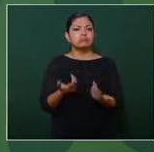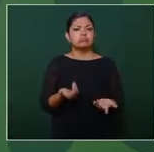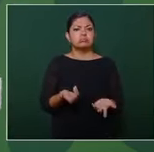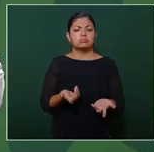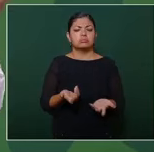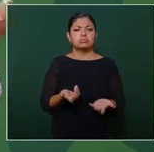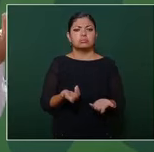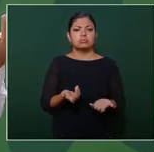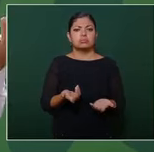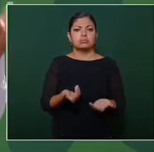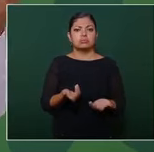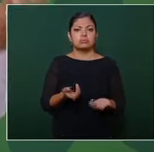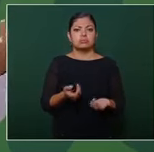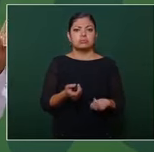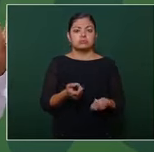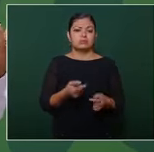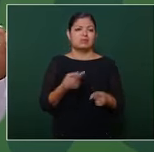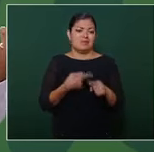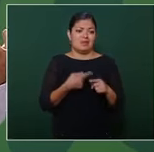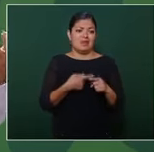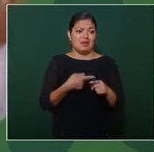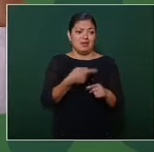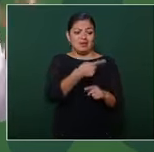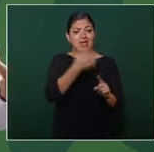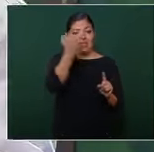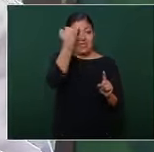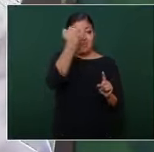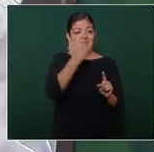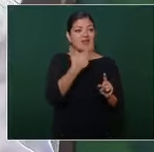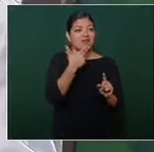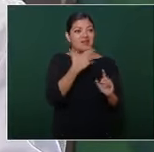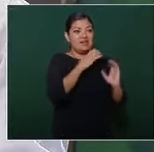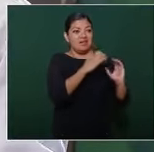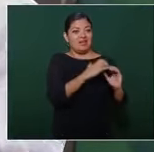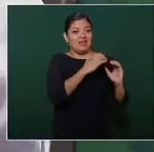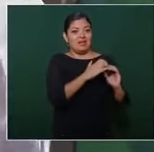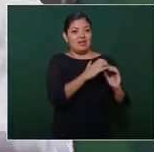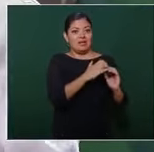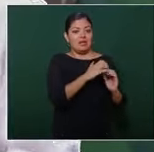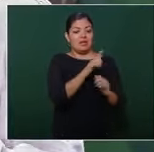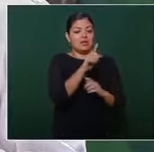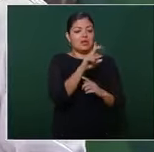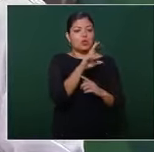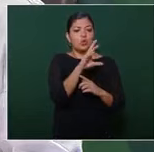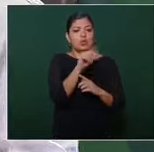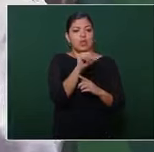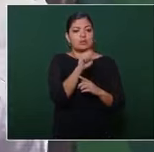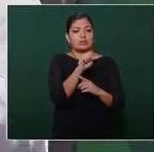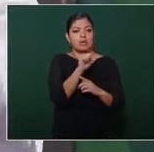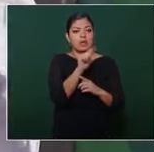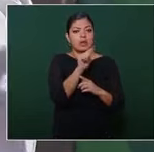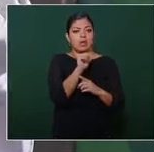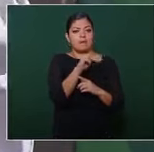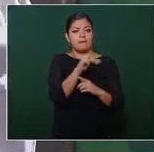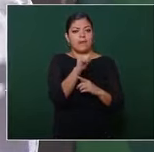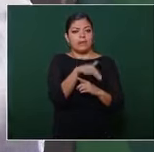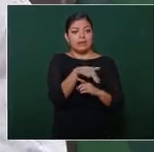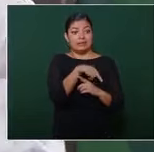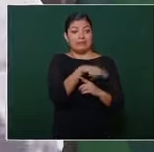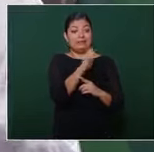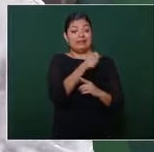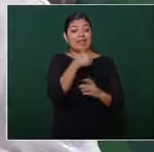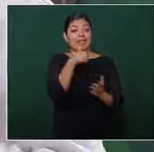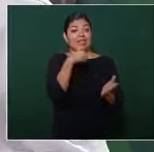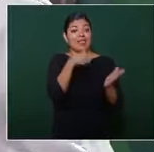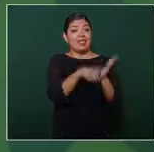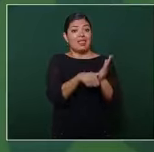el ideólogo de los conservadores de ese entonces Lucas Salamán es el que le envía una carta y le